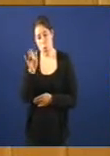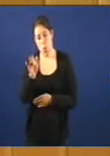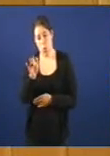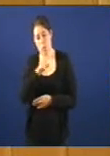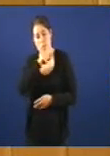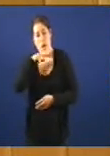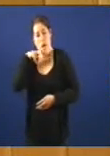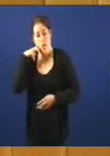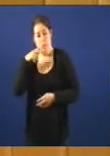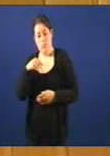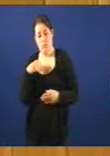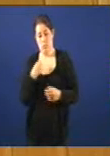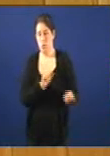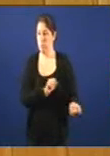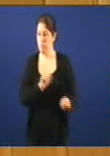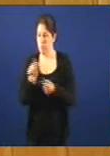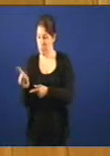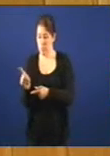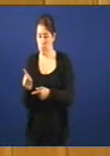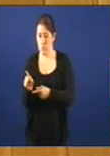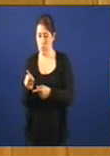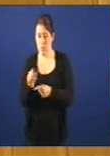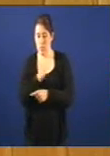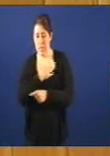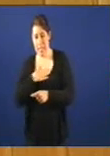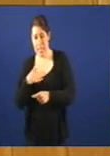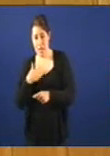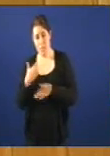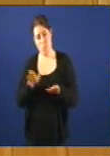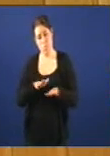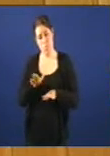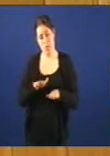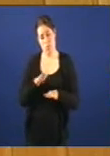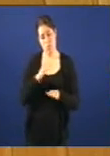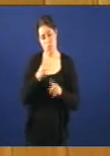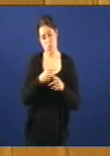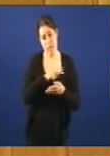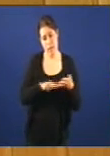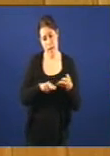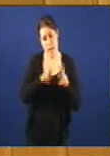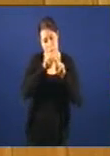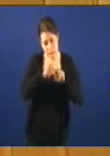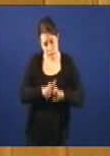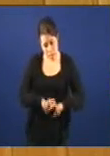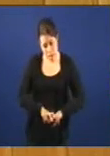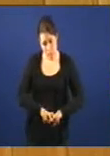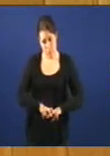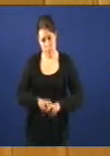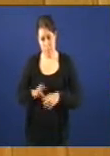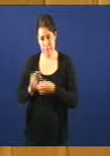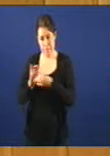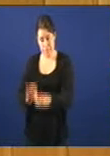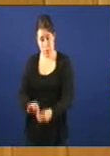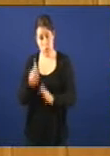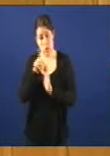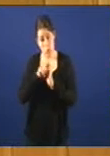empresa de efectuar o traslado nun momento no que a Xunta de Galicia estaba a analizar de acordo coas normas que regulan o otorgamento das